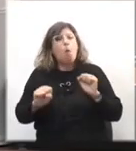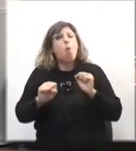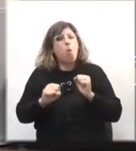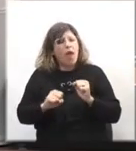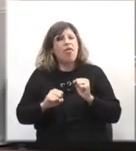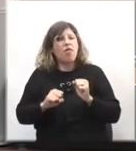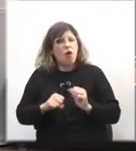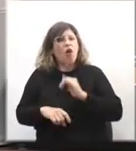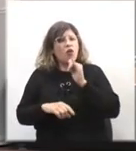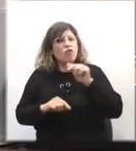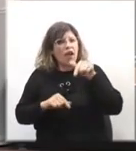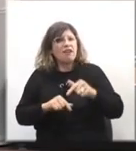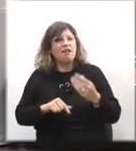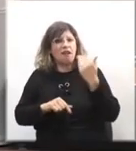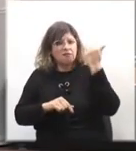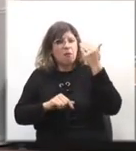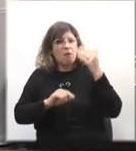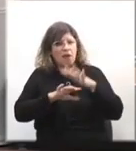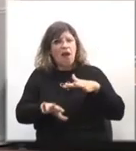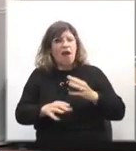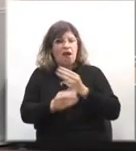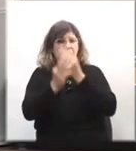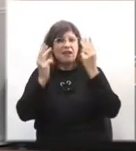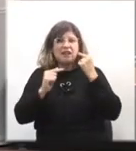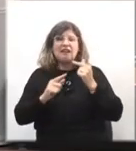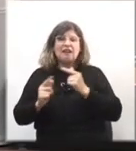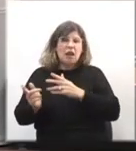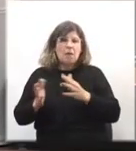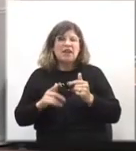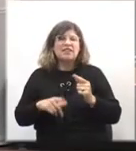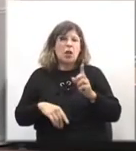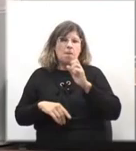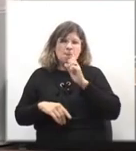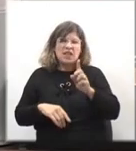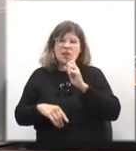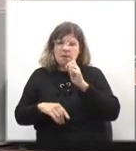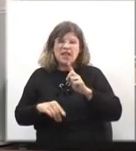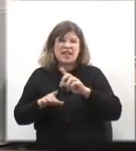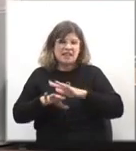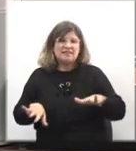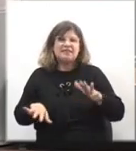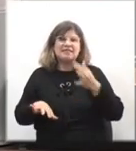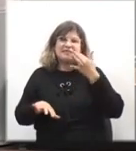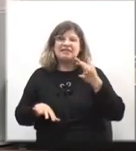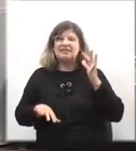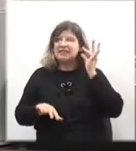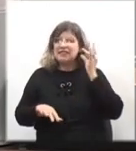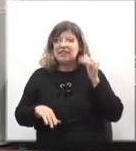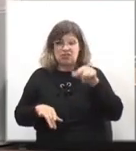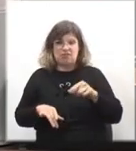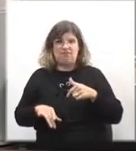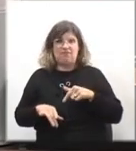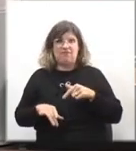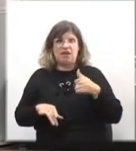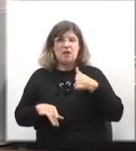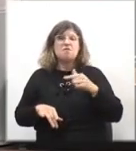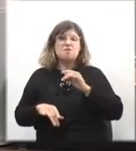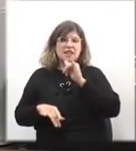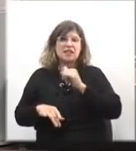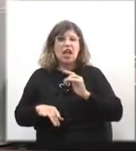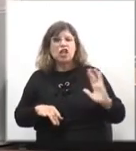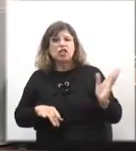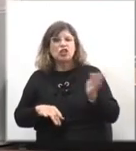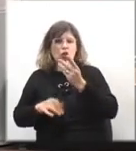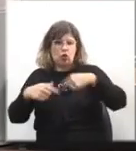esta Asamblea General, es similar al relato de miles de niños y niñas de entonces. El mil relato, el de todos